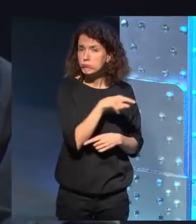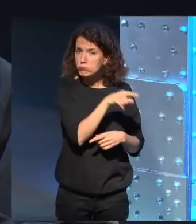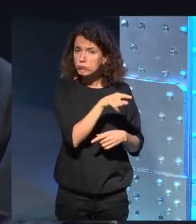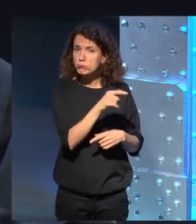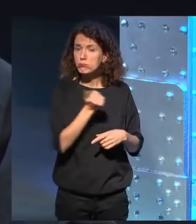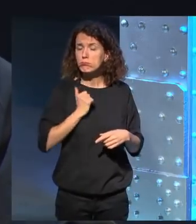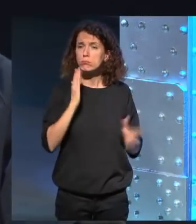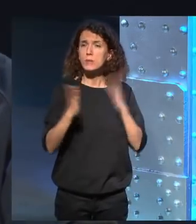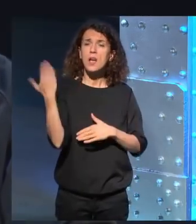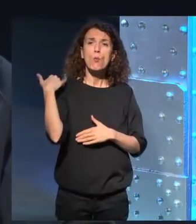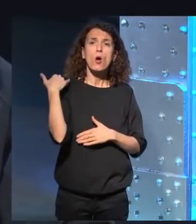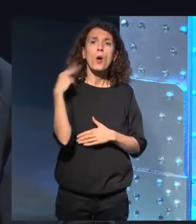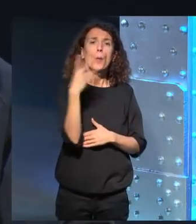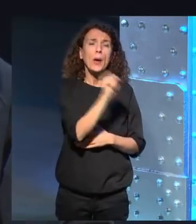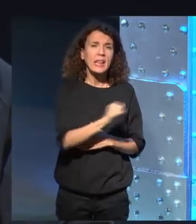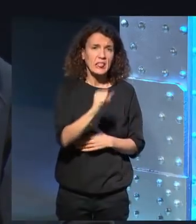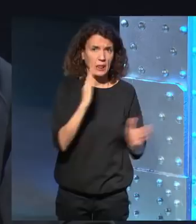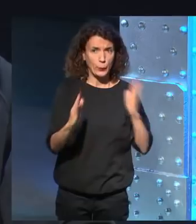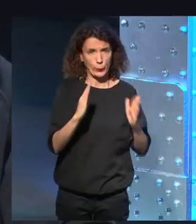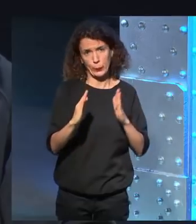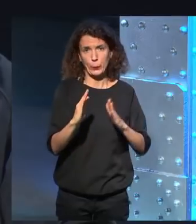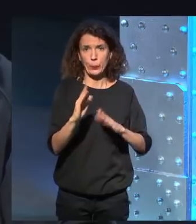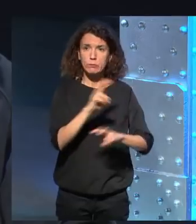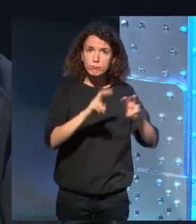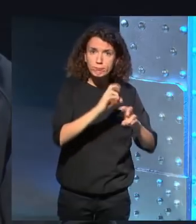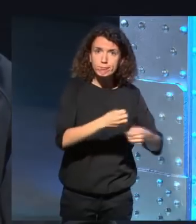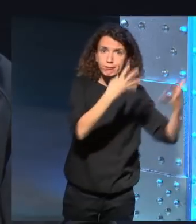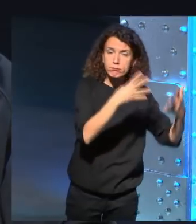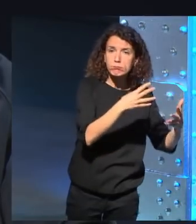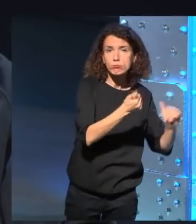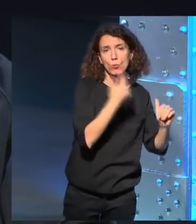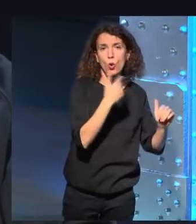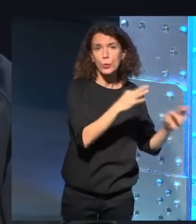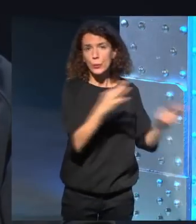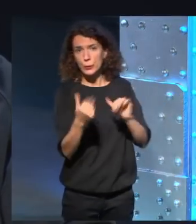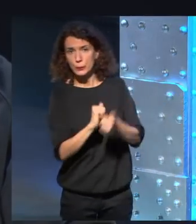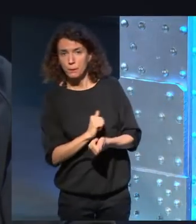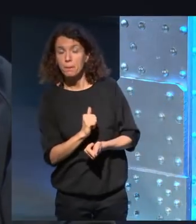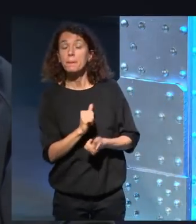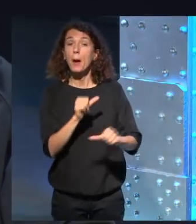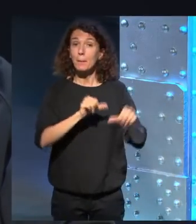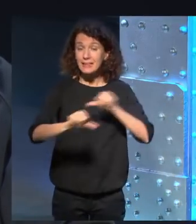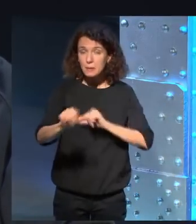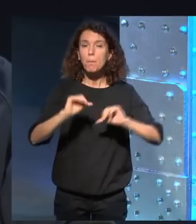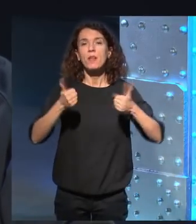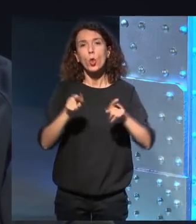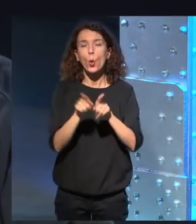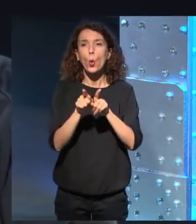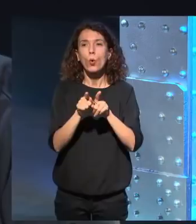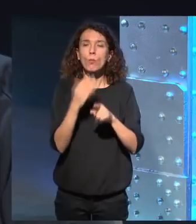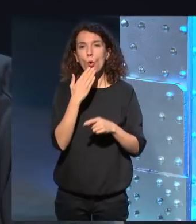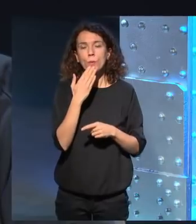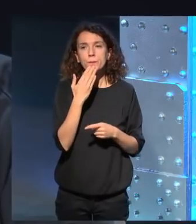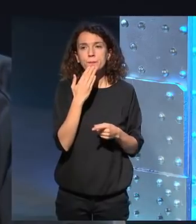en los años 20 y y ahí empezó una saga